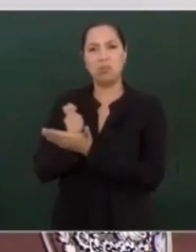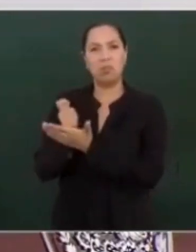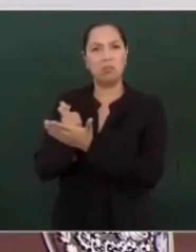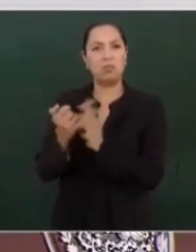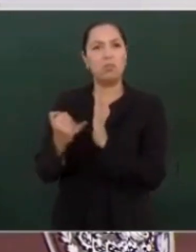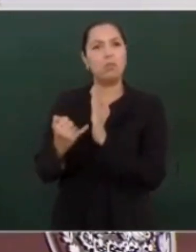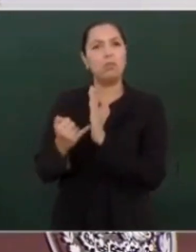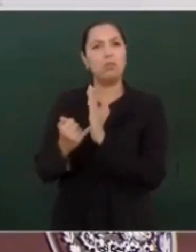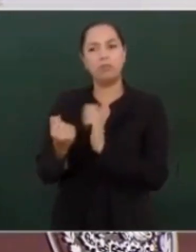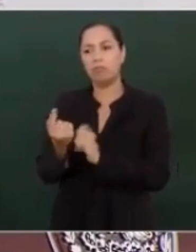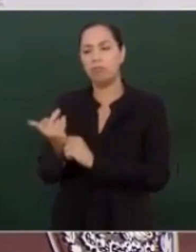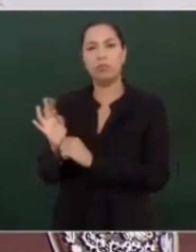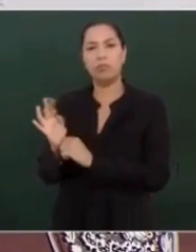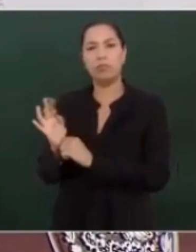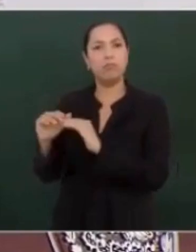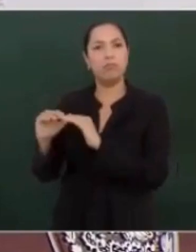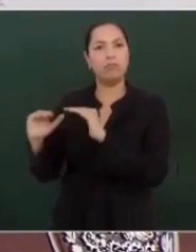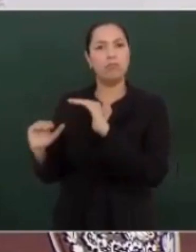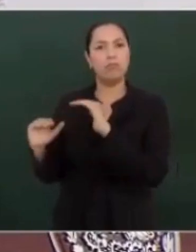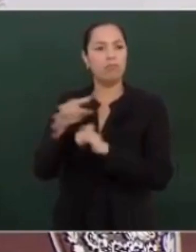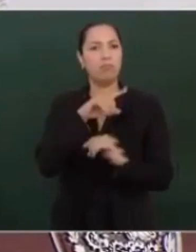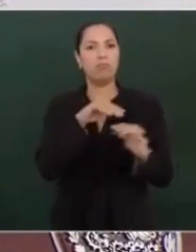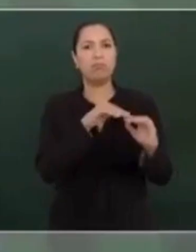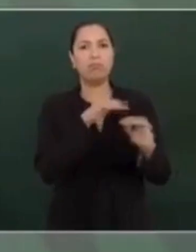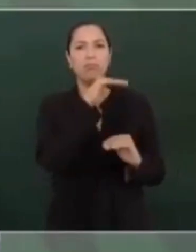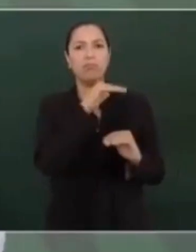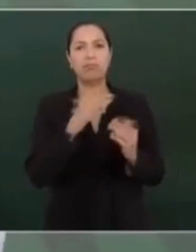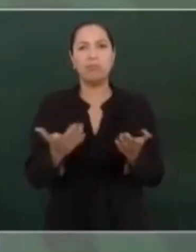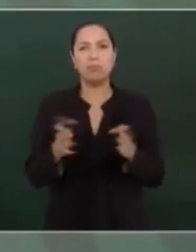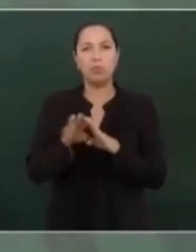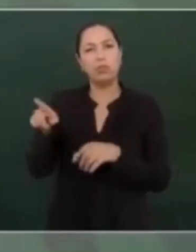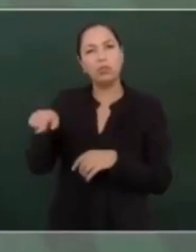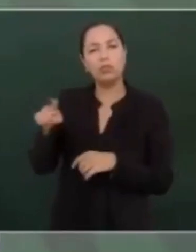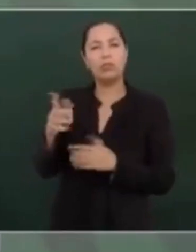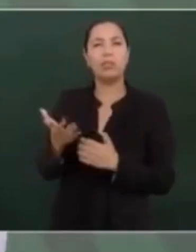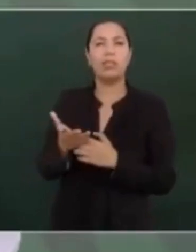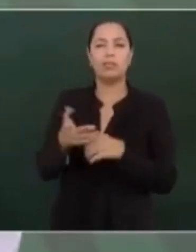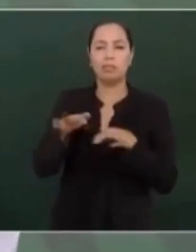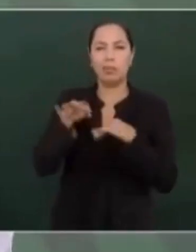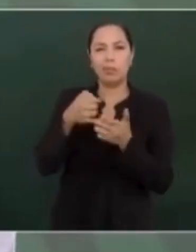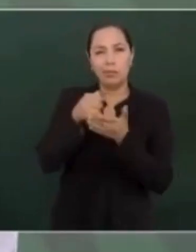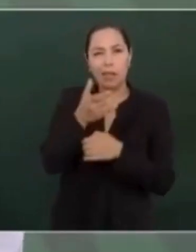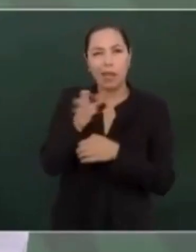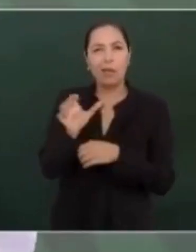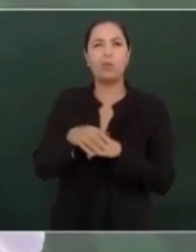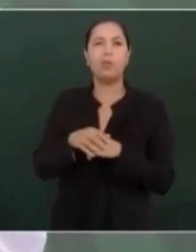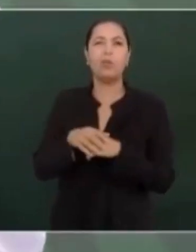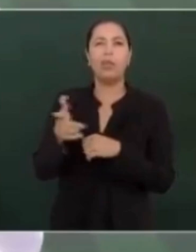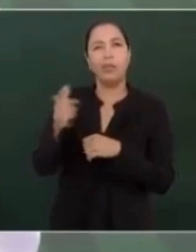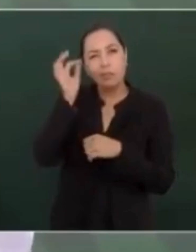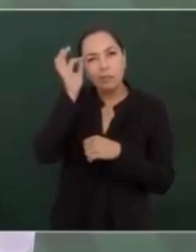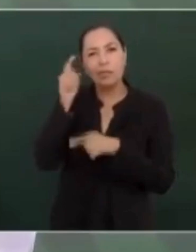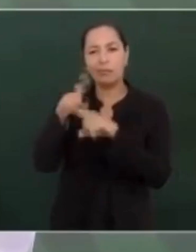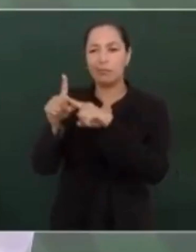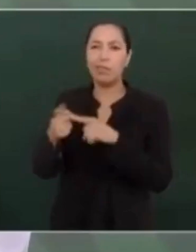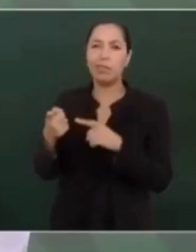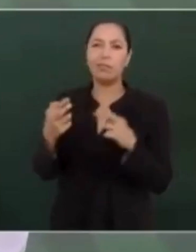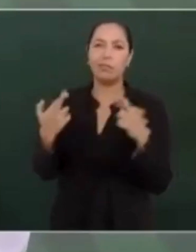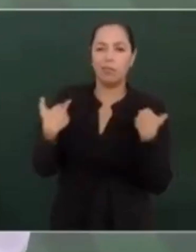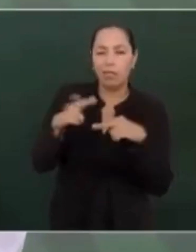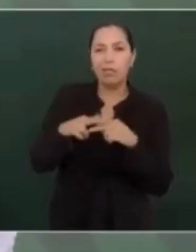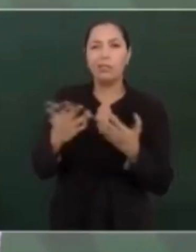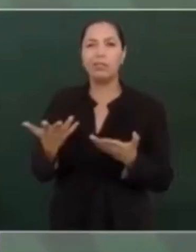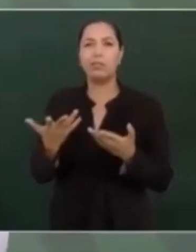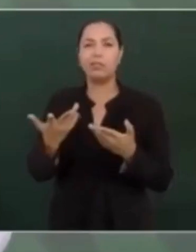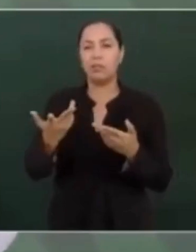el pueblo campesino, el obrero, el maestro, el